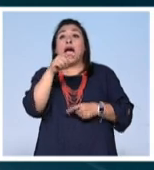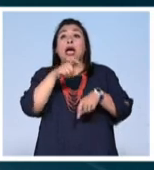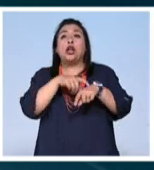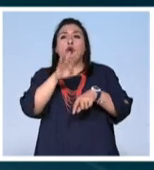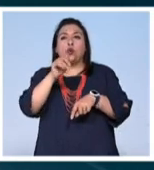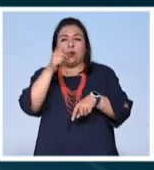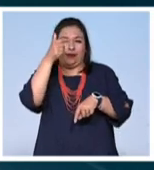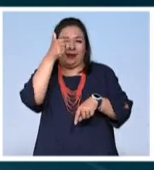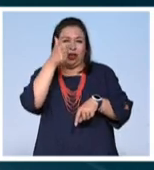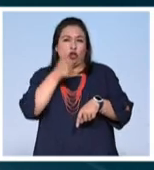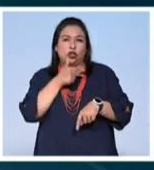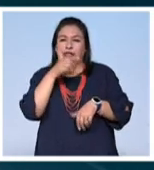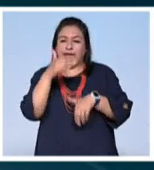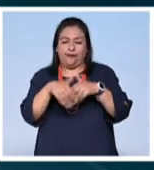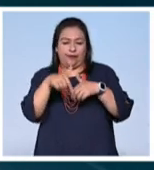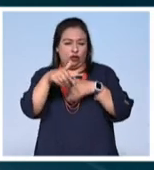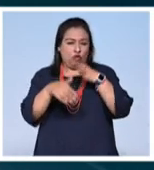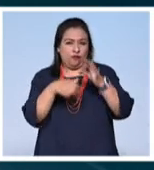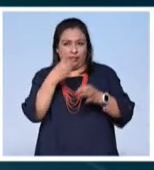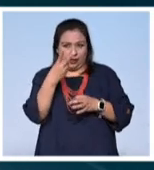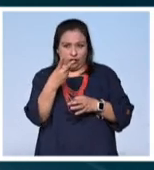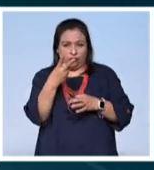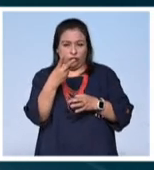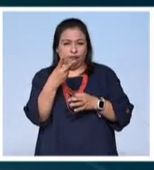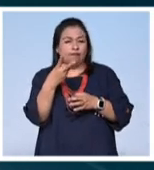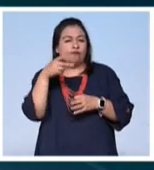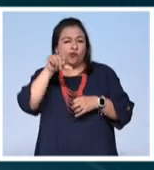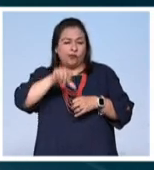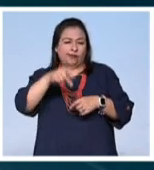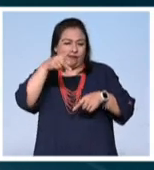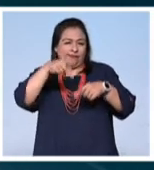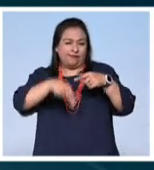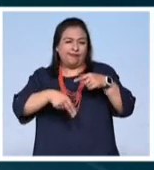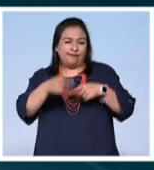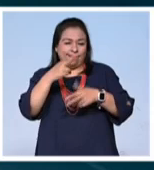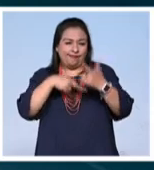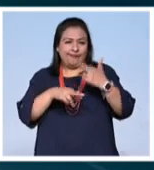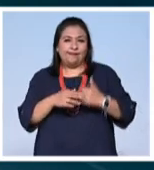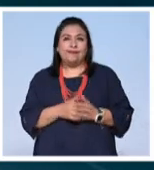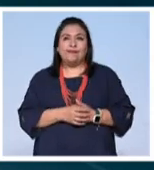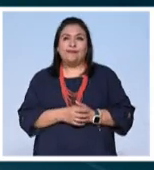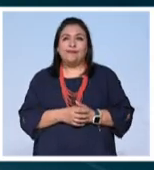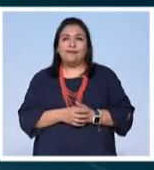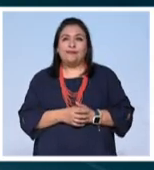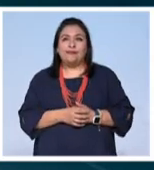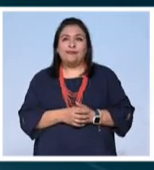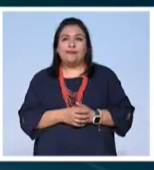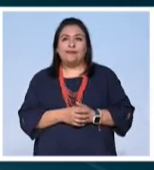9 de la noche. Terminando Noticias 22, una pausa y regresamos. No se